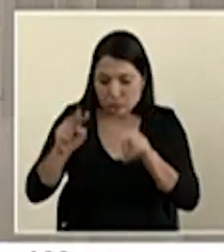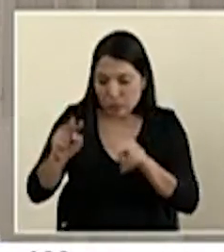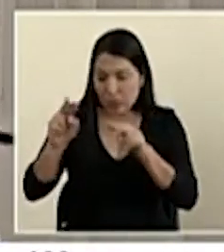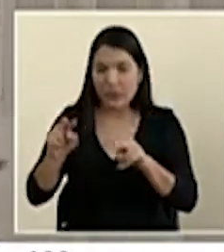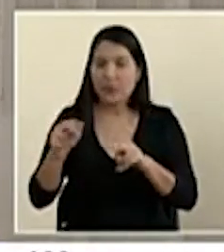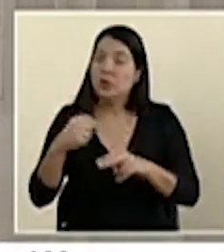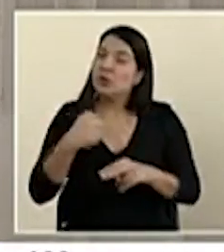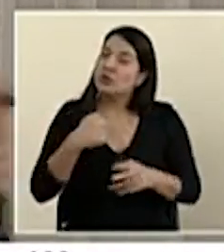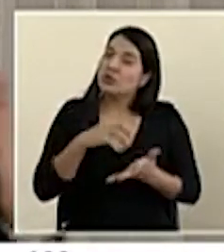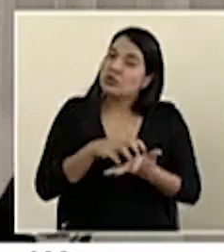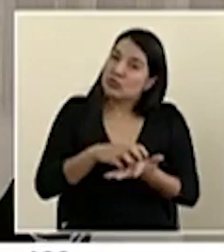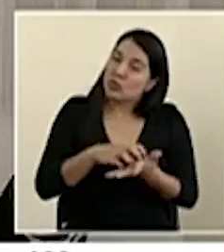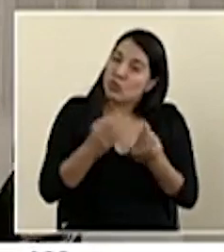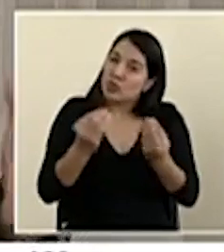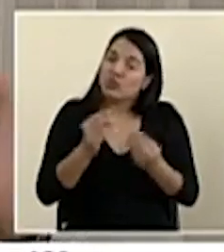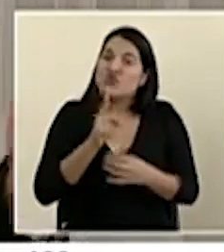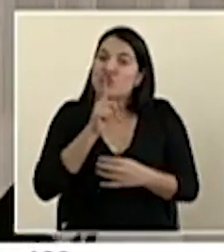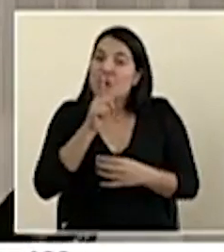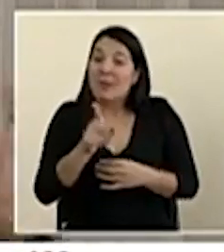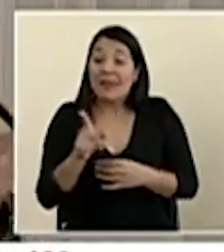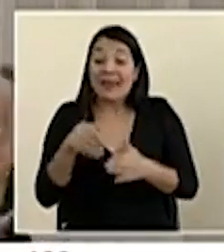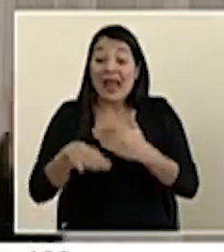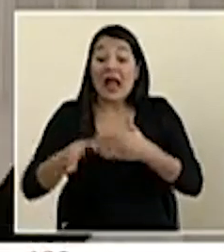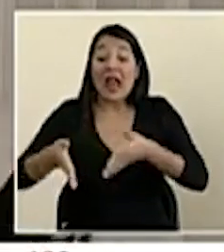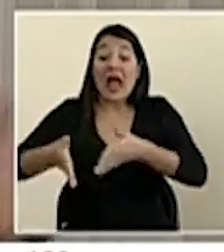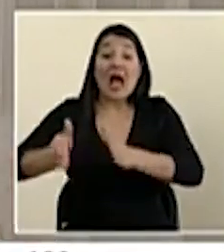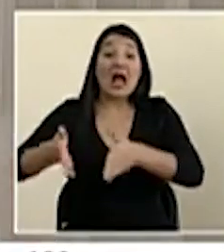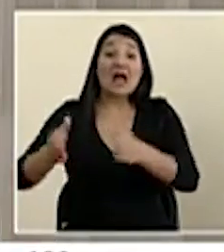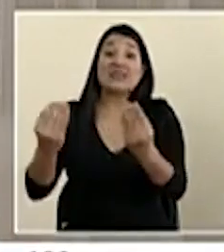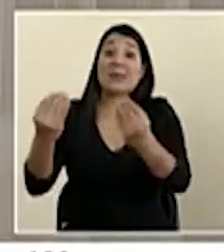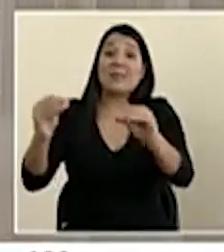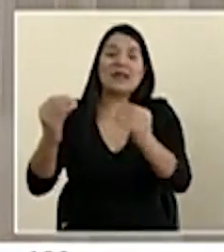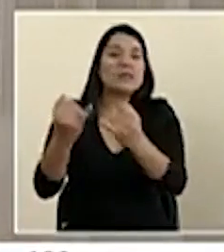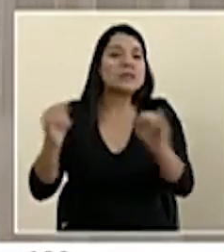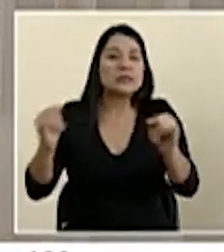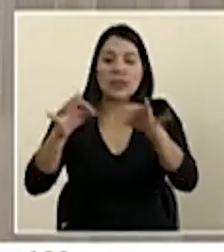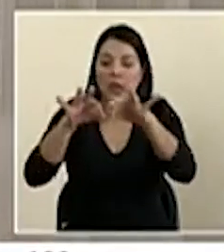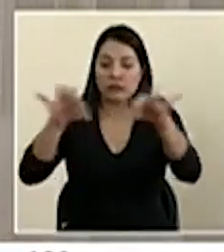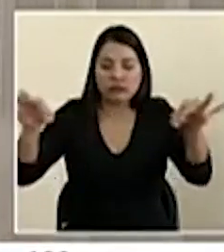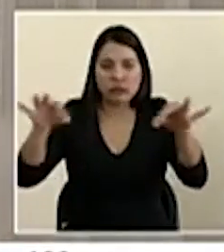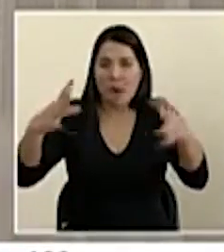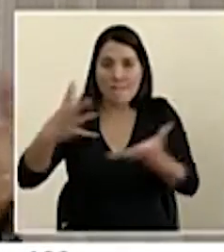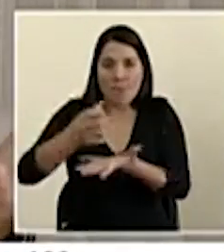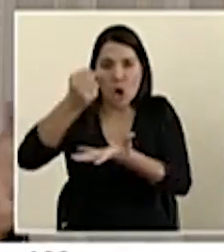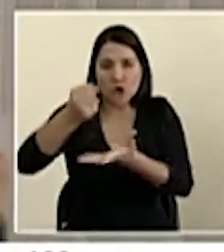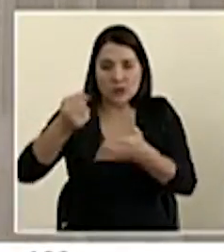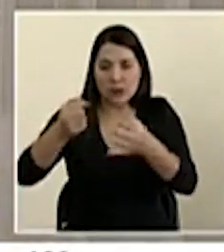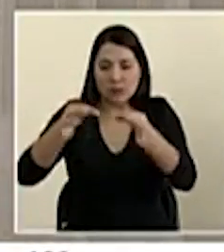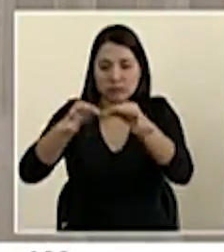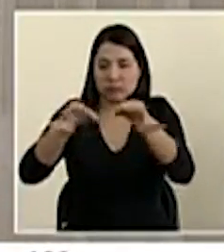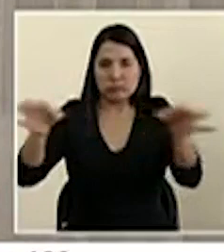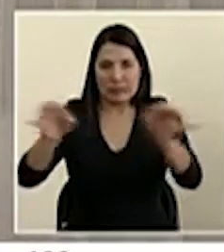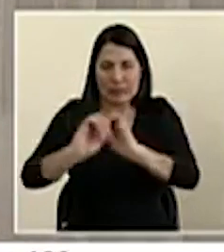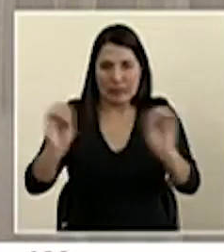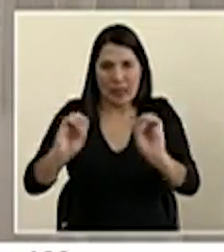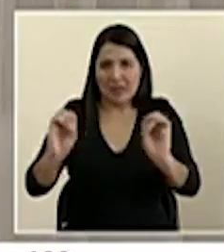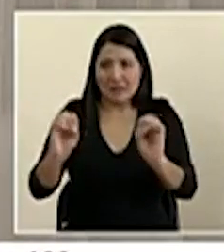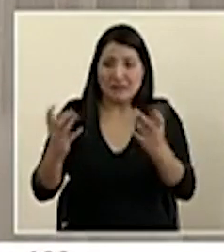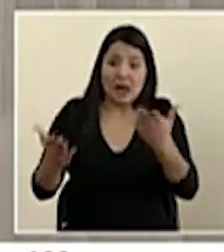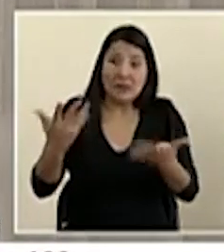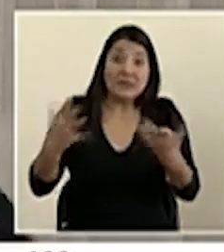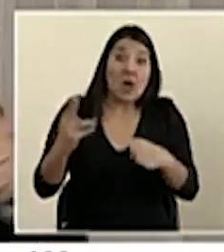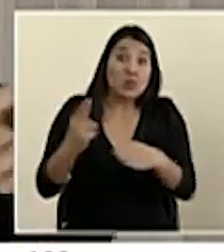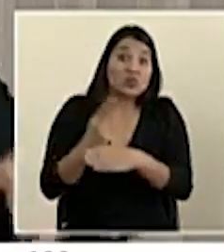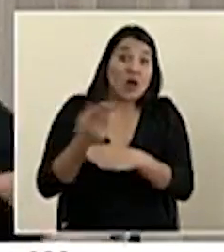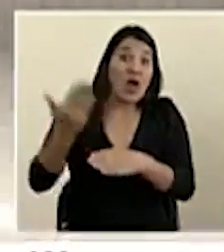dudaría mucho, en realidad, de que estén vendiendo en la calle, sin ninguna bolsa, máscaras que incluso pueden haber sido utilizadas y que ya no tienen